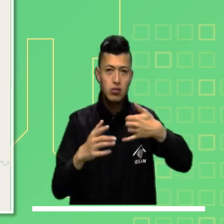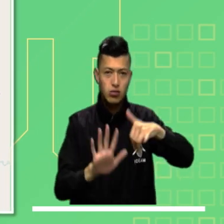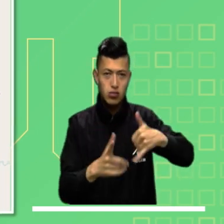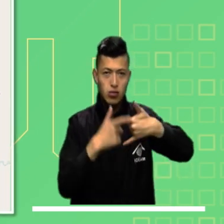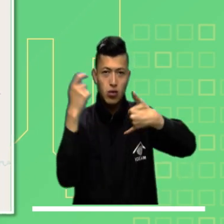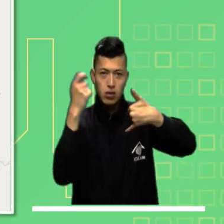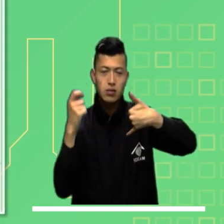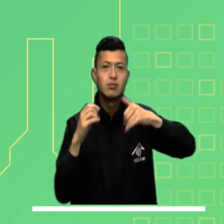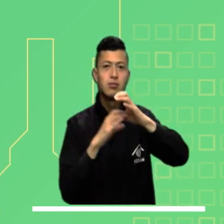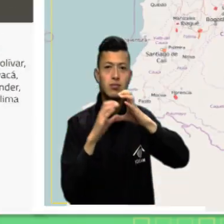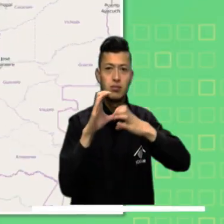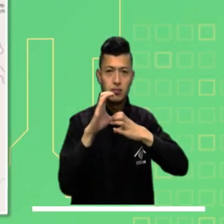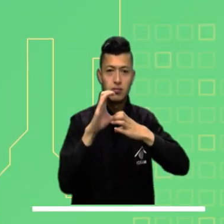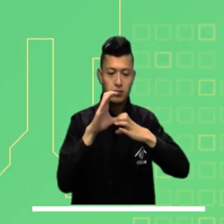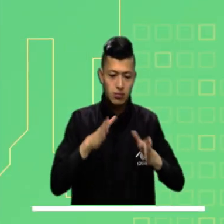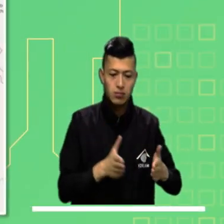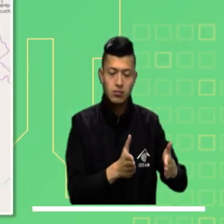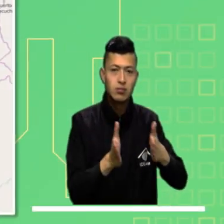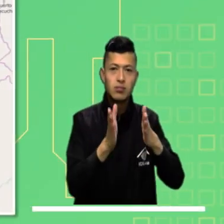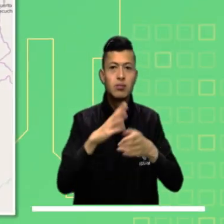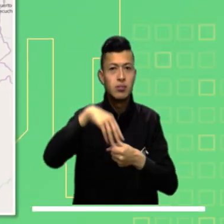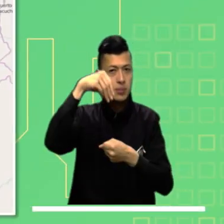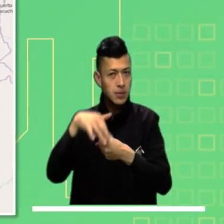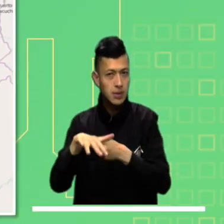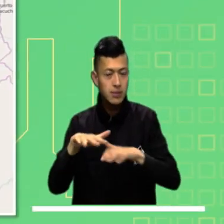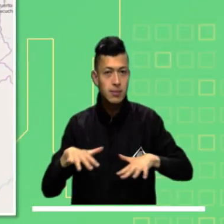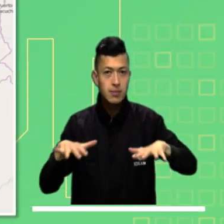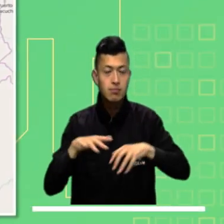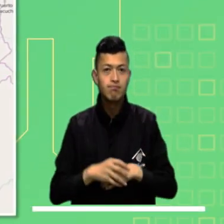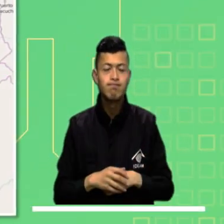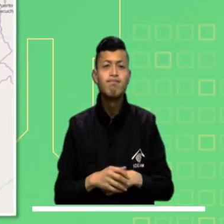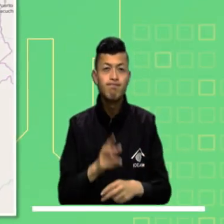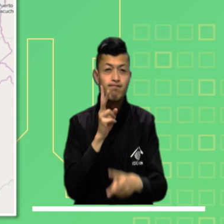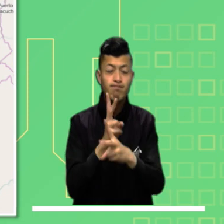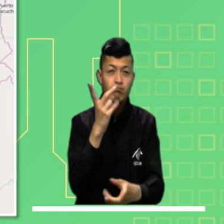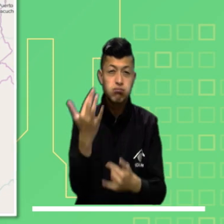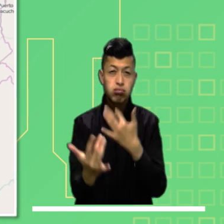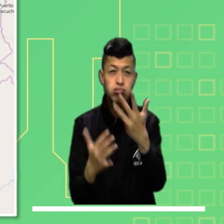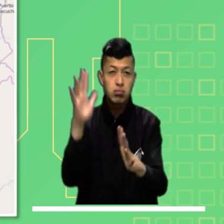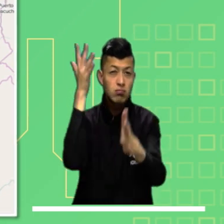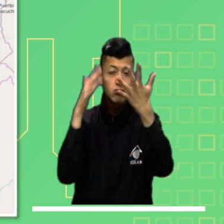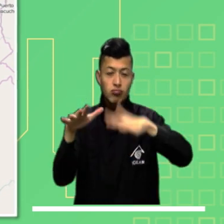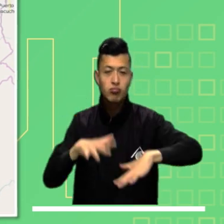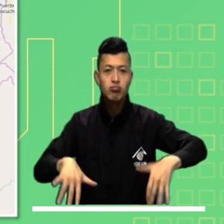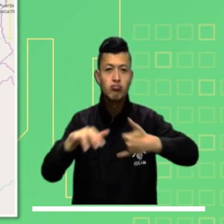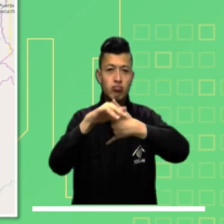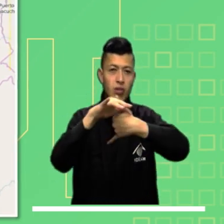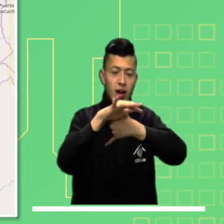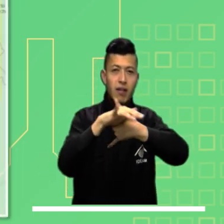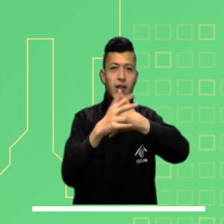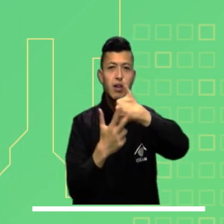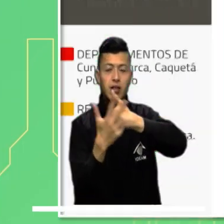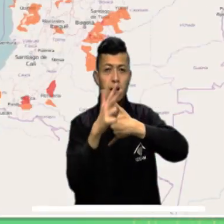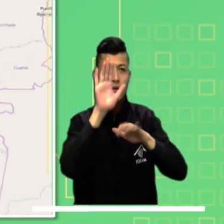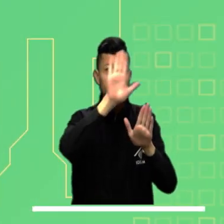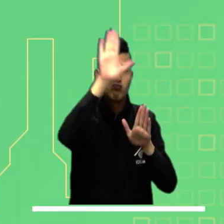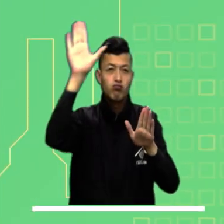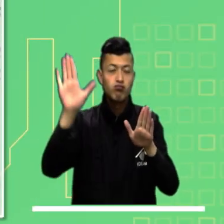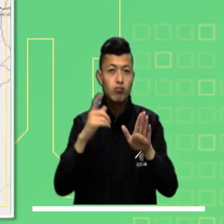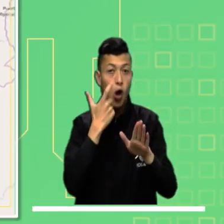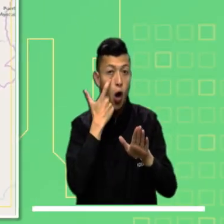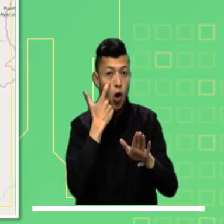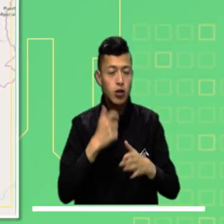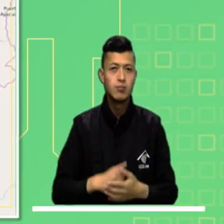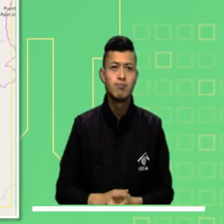Orinoquía y cuencas del Cauca y el Magdalena. Hay amenaza de incendios forestales en varios departamentos de las regiones Caribe y Andina.